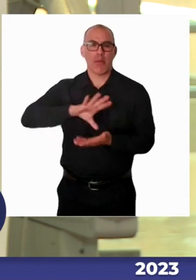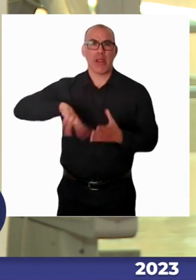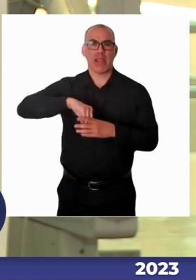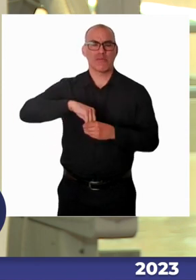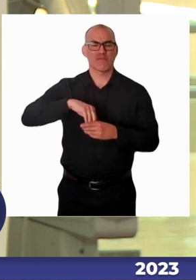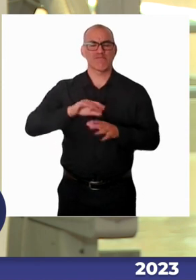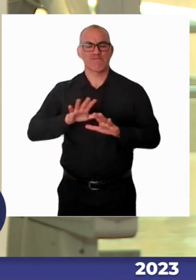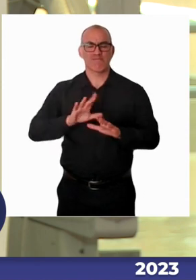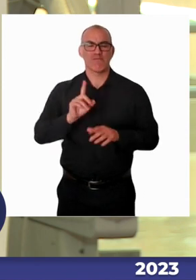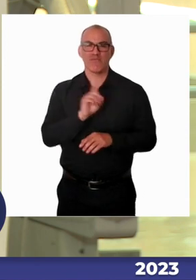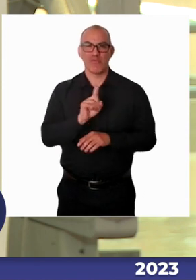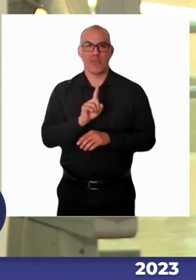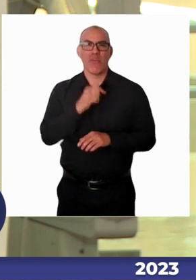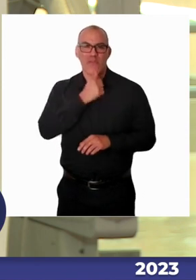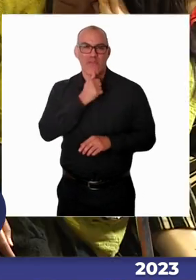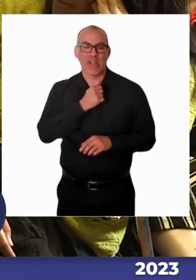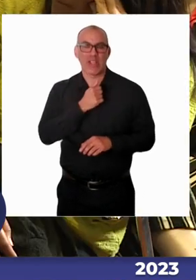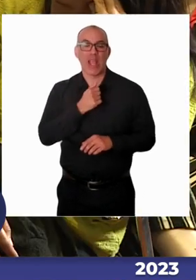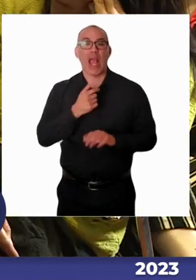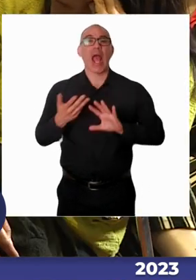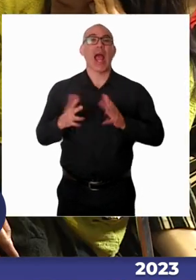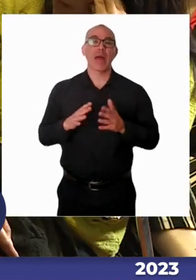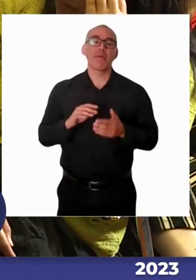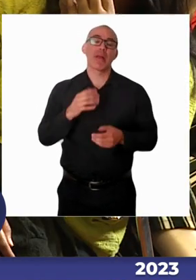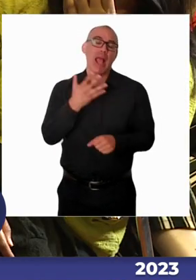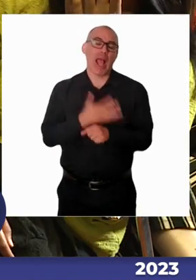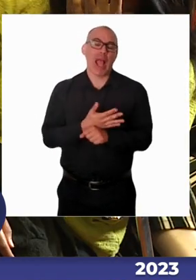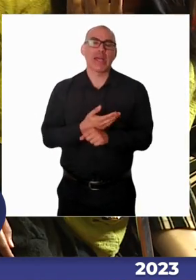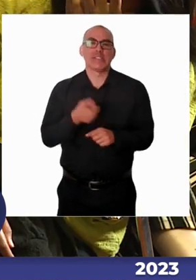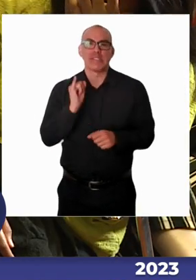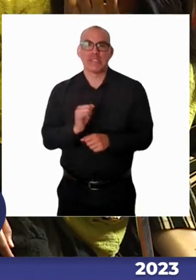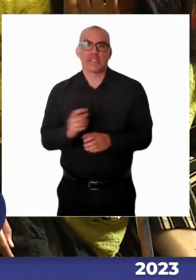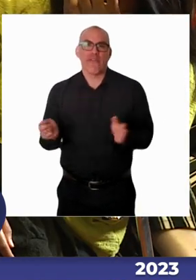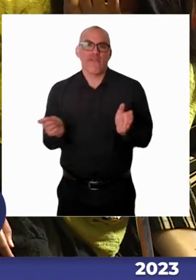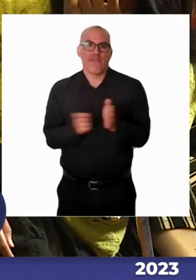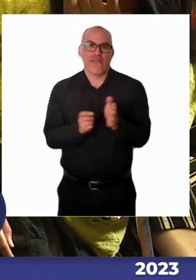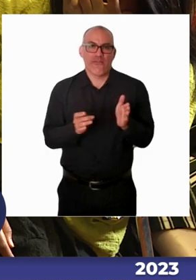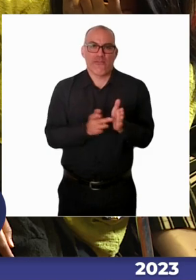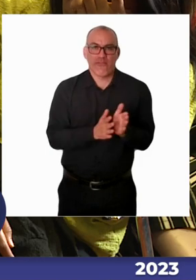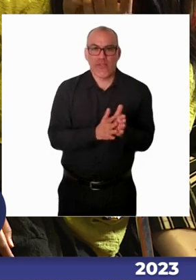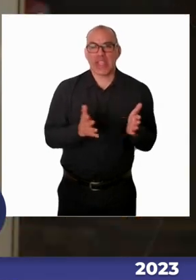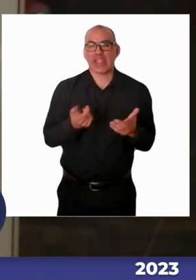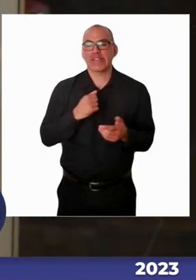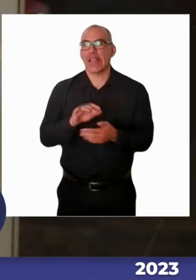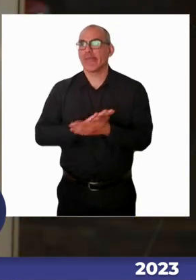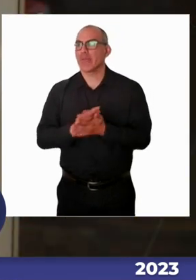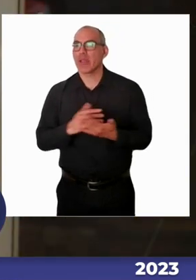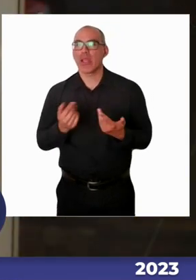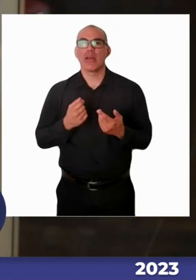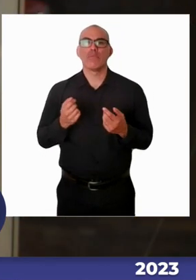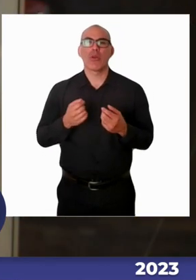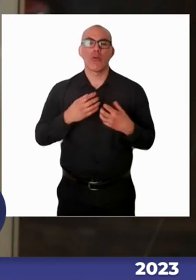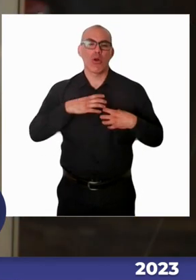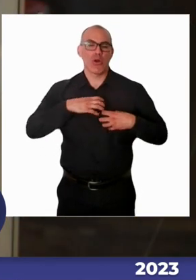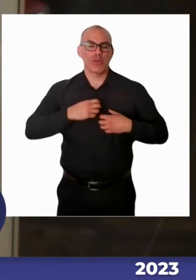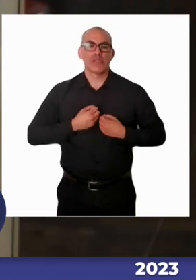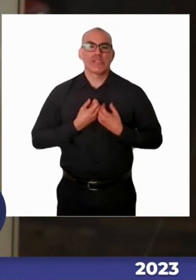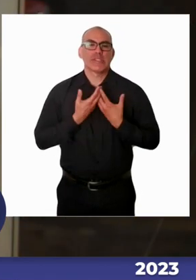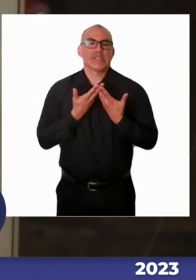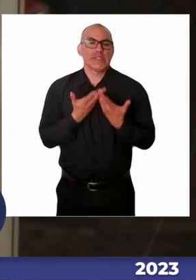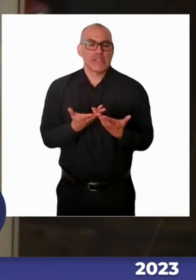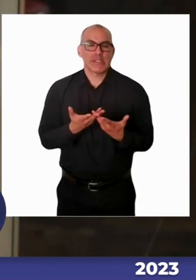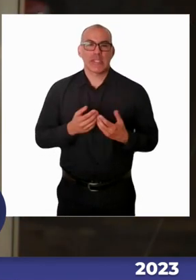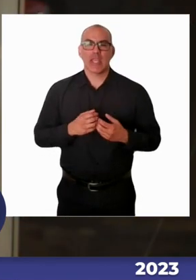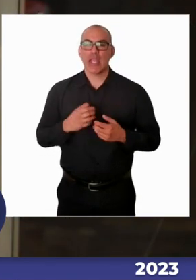punitivo, bastante sancionador, en fin, y eso lo he levantado en el territorio. Además, finalmente uno se